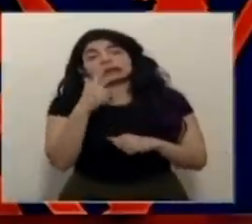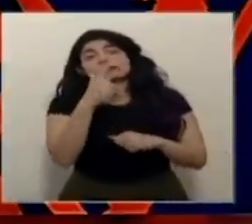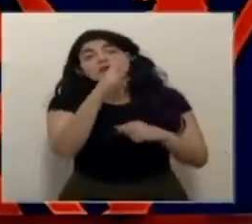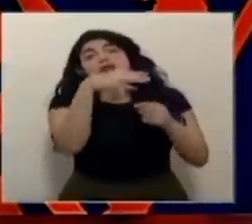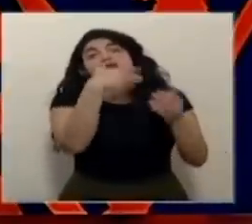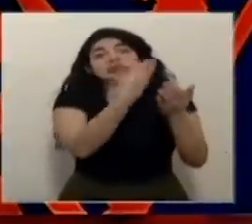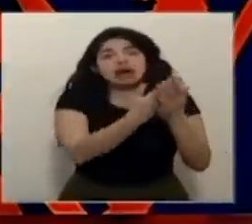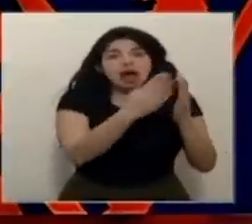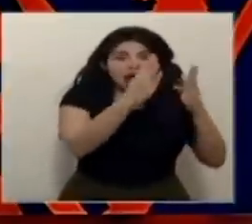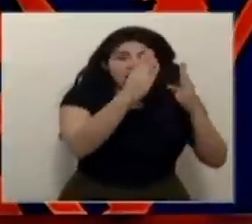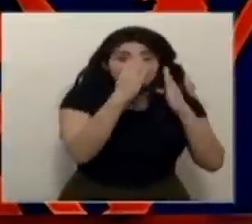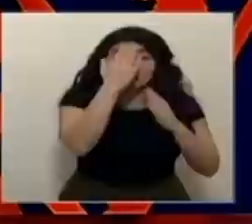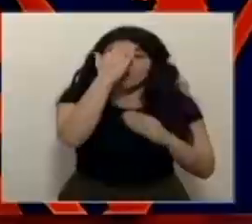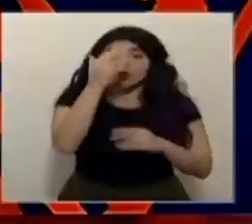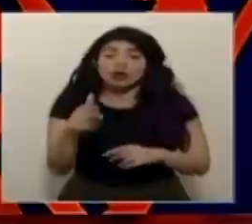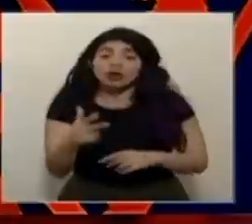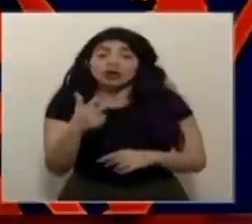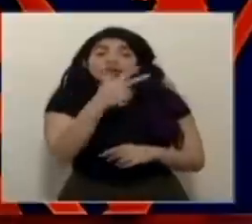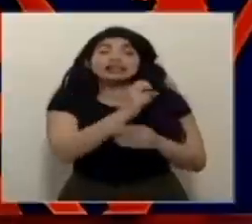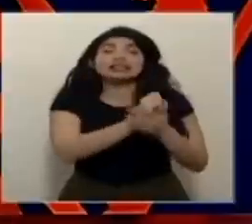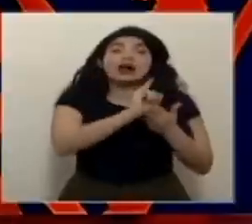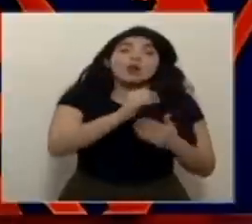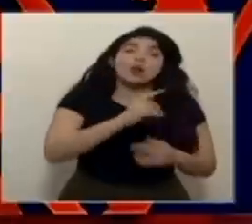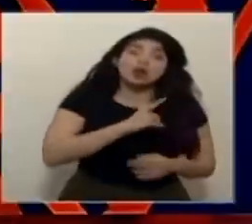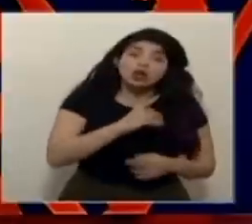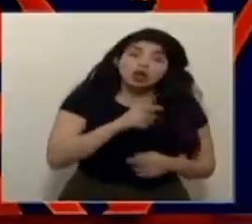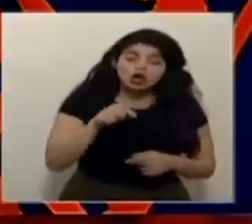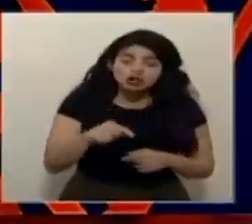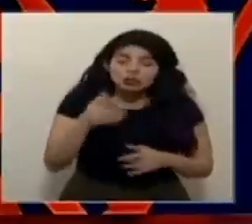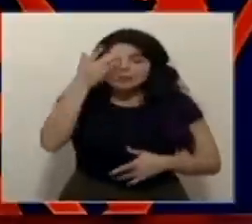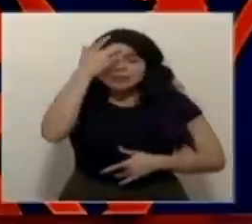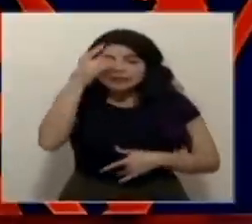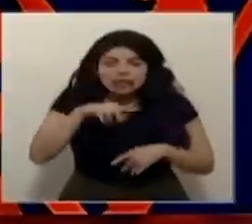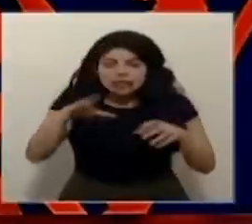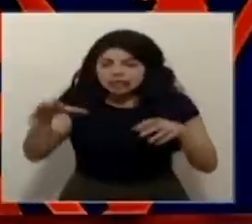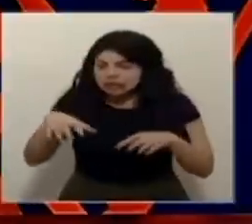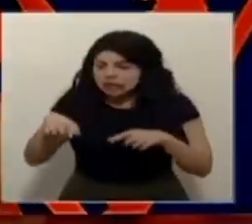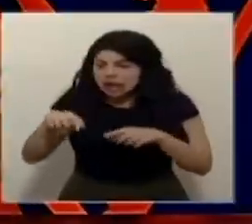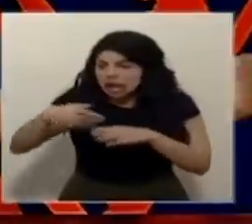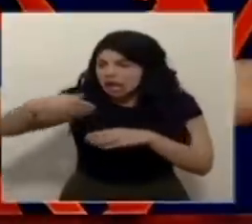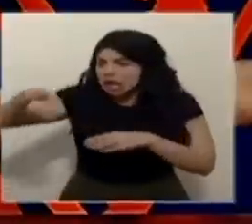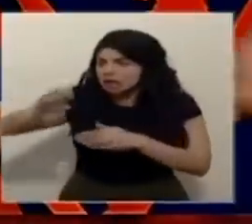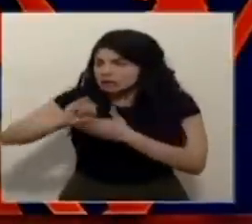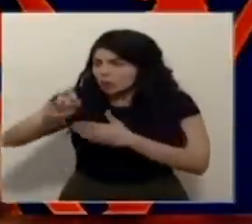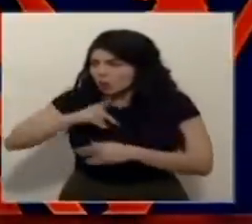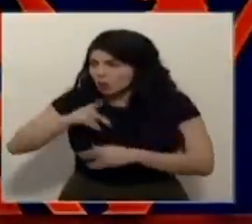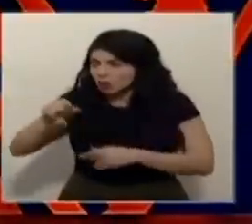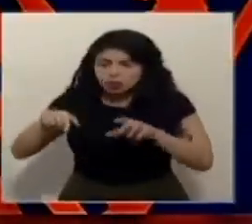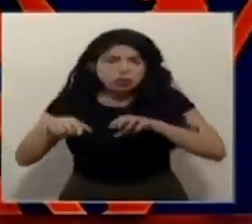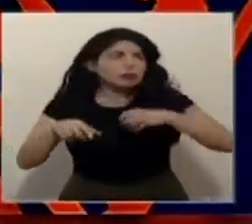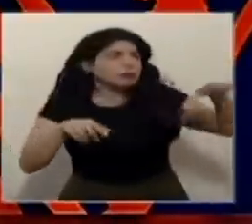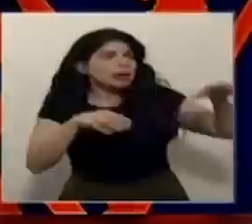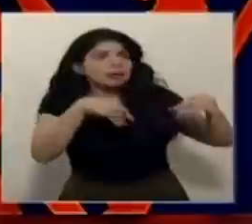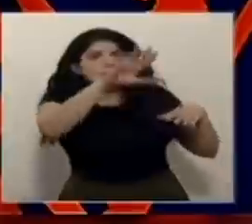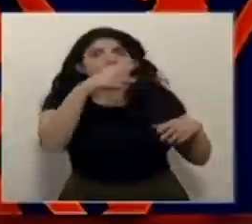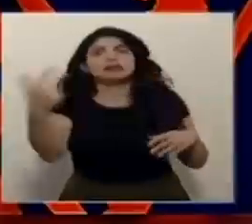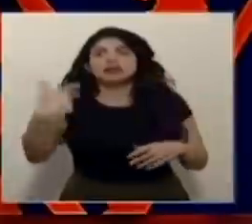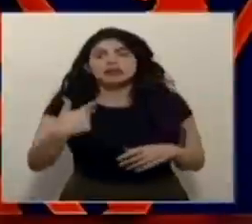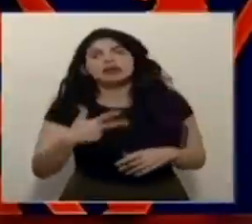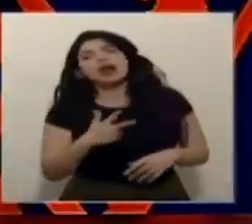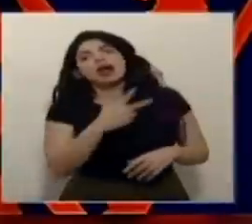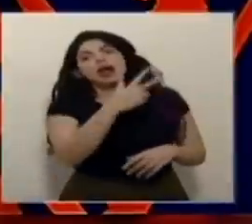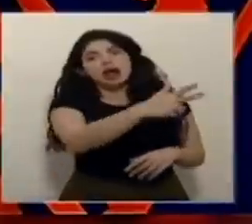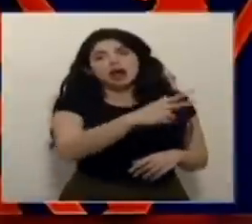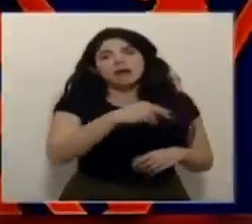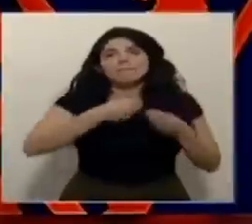cuando los lleven al San Juan de Dios, habrá que dividir los pacientes, uno para el San Juan y el resto para los otros sitios. ¿Por qué